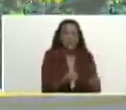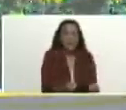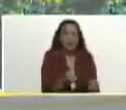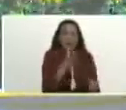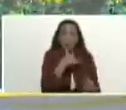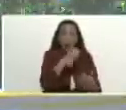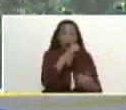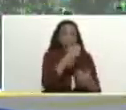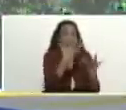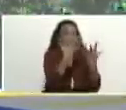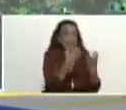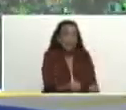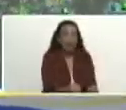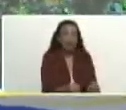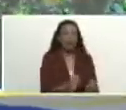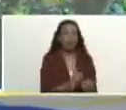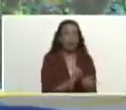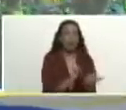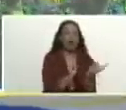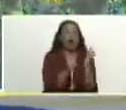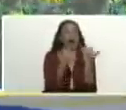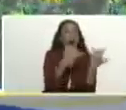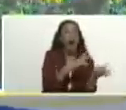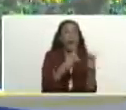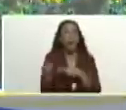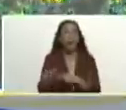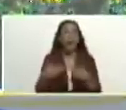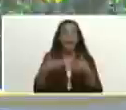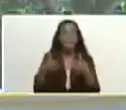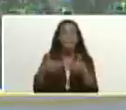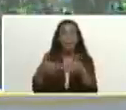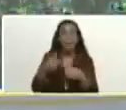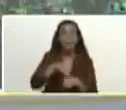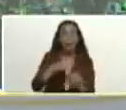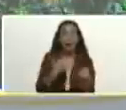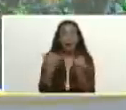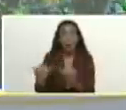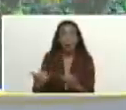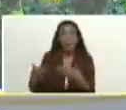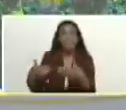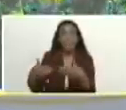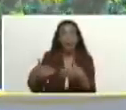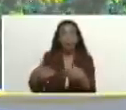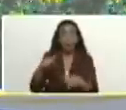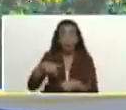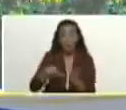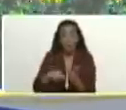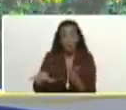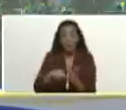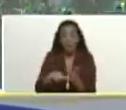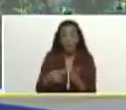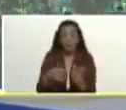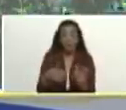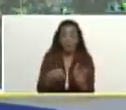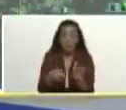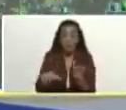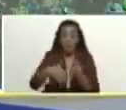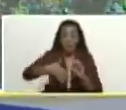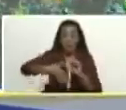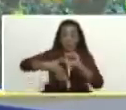Y está pasando en Panamá. Estuve viendo un reporte de Panamá, aquí mismo, nuestra hermana Panamá,